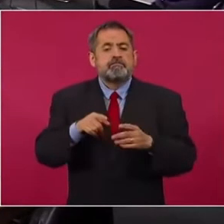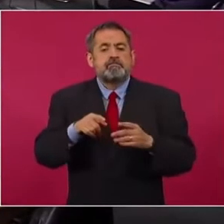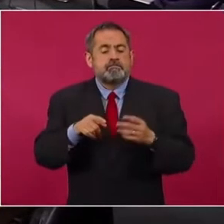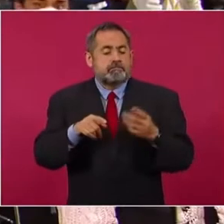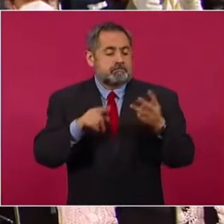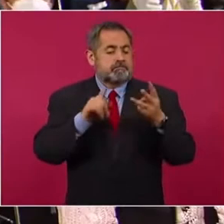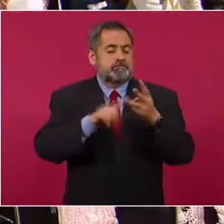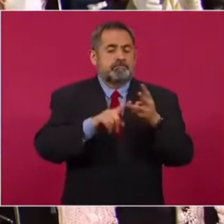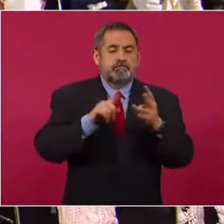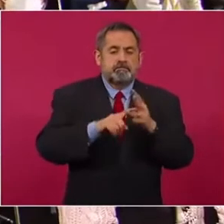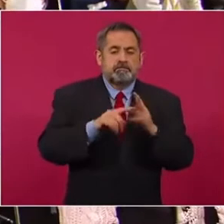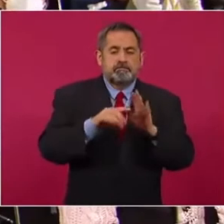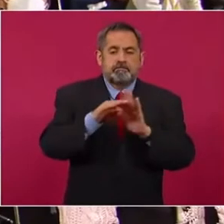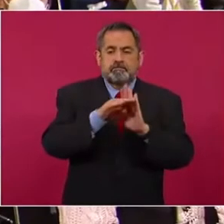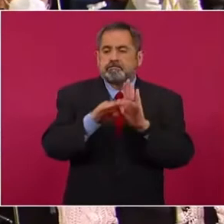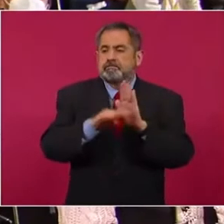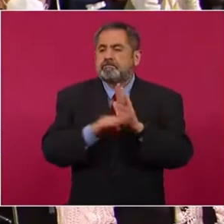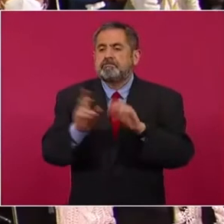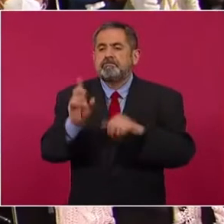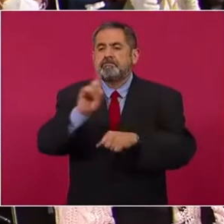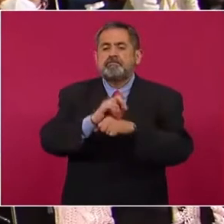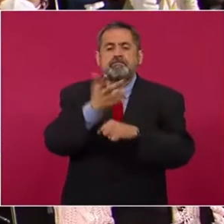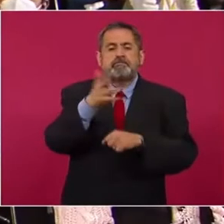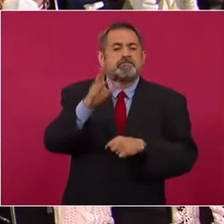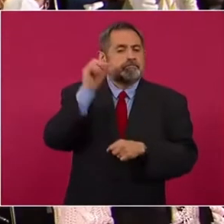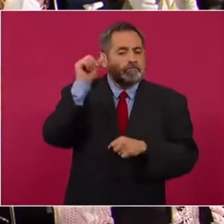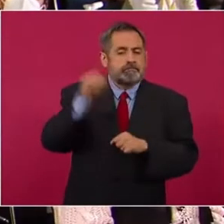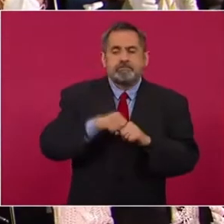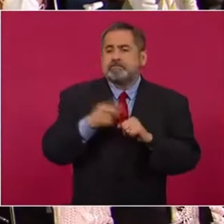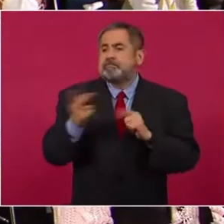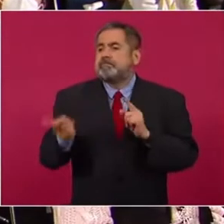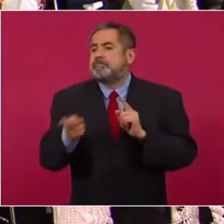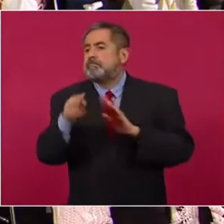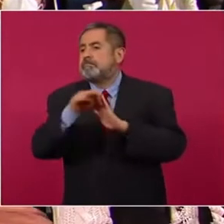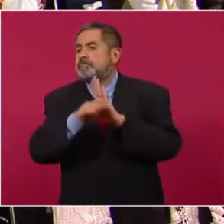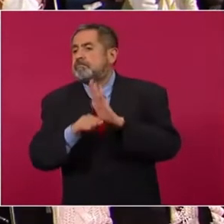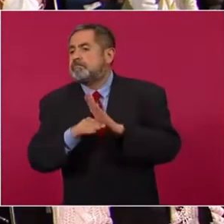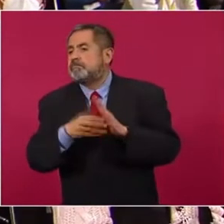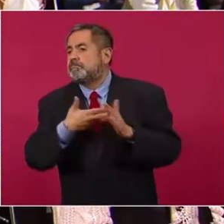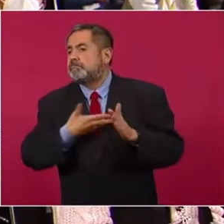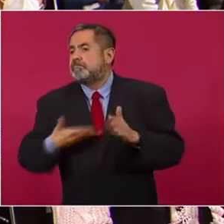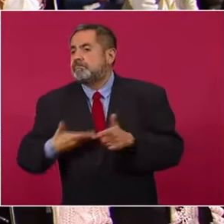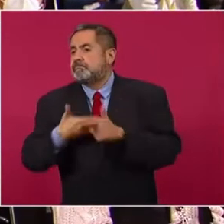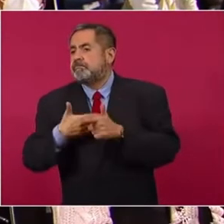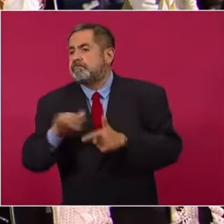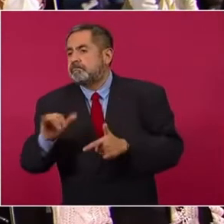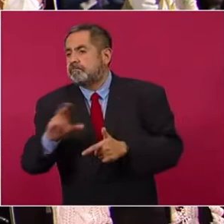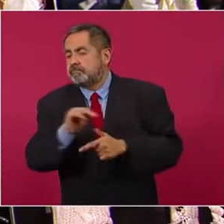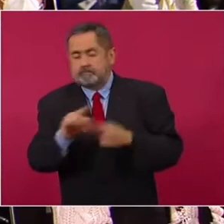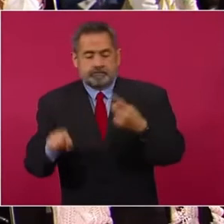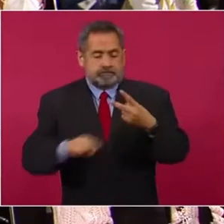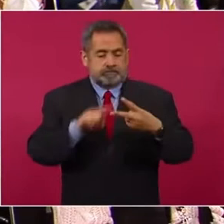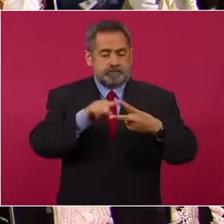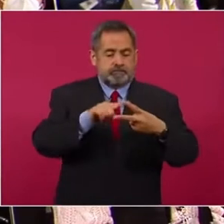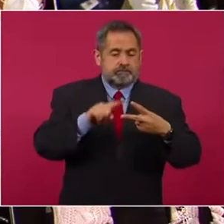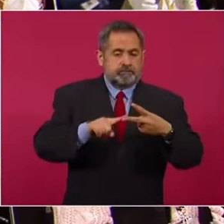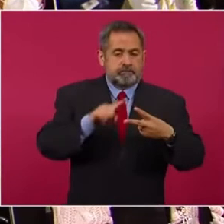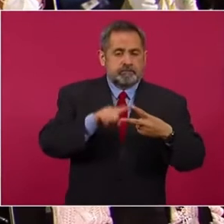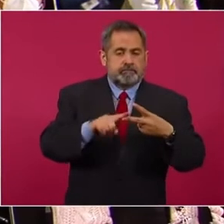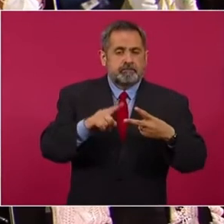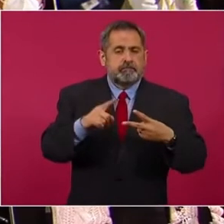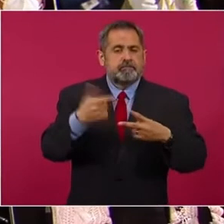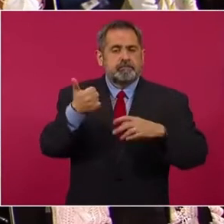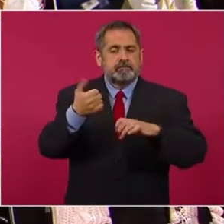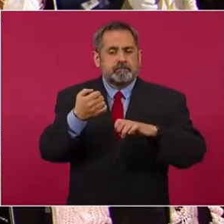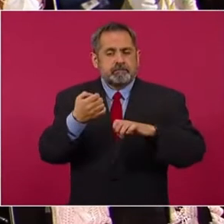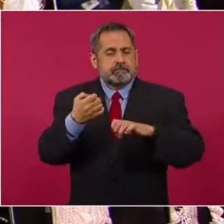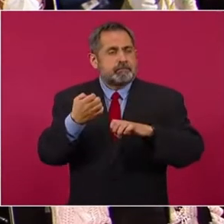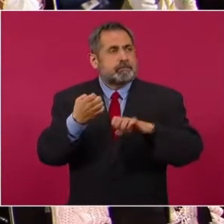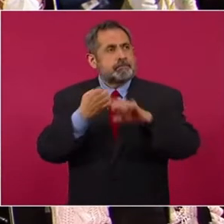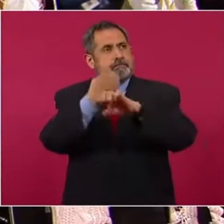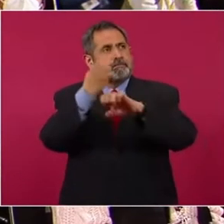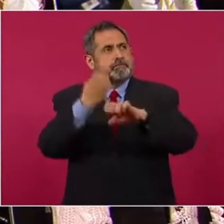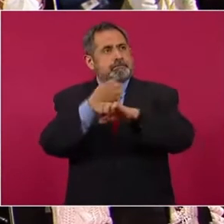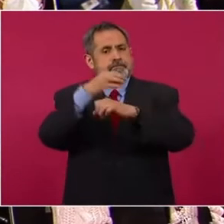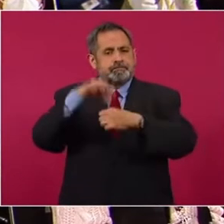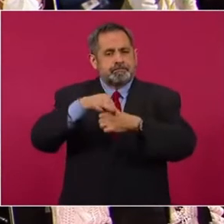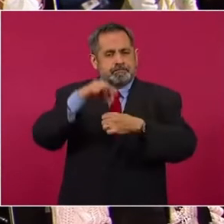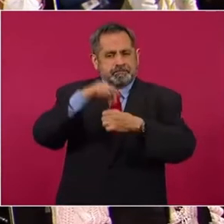mandato el 10 de abril y la elección intermedia en seis estados de la República.